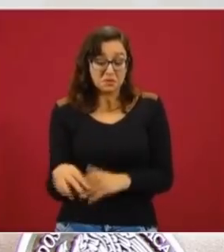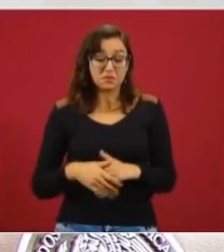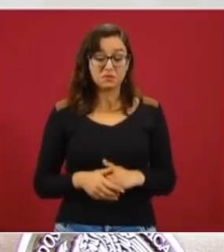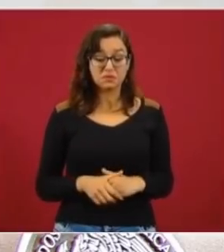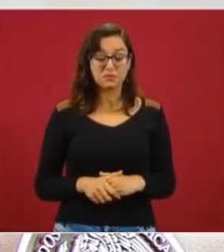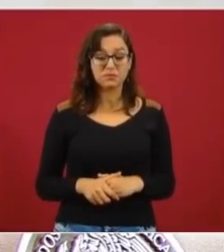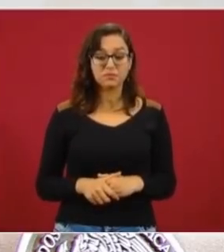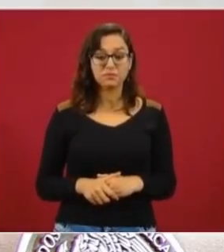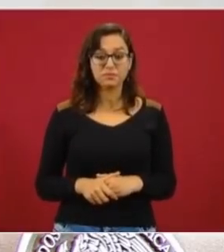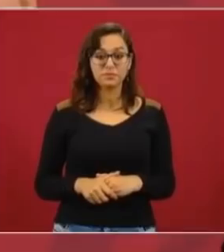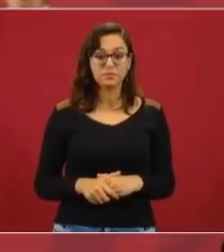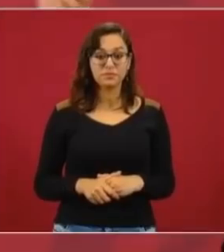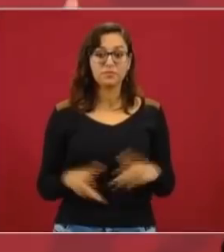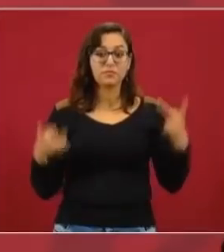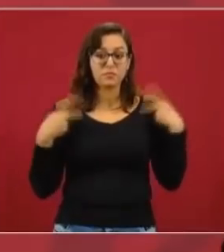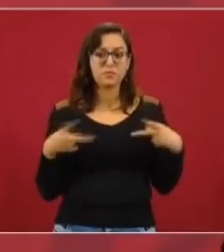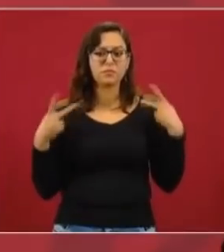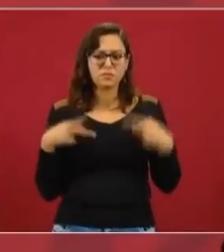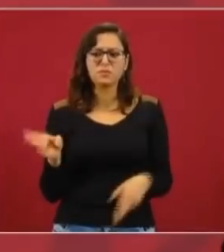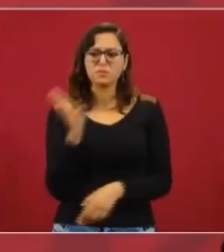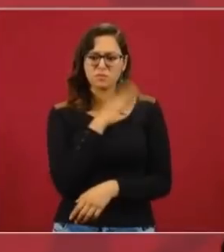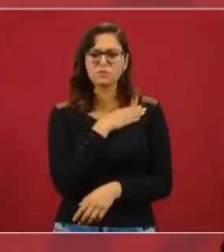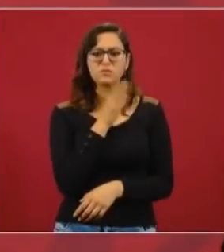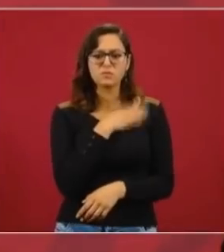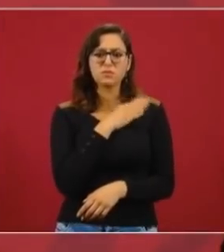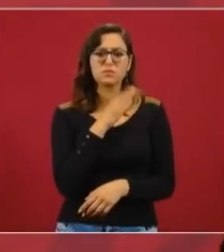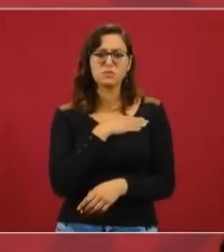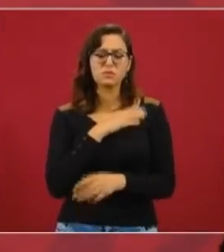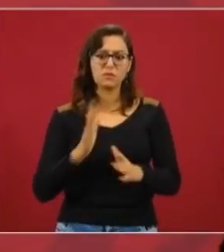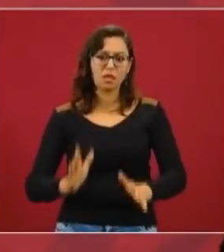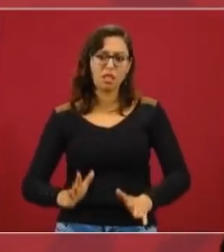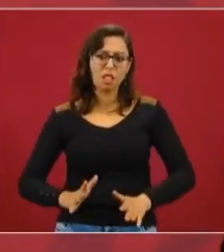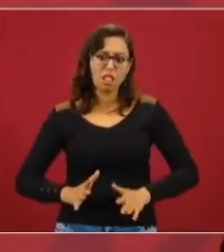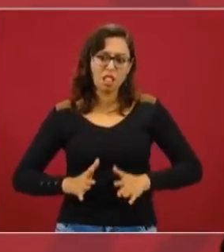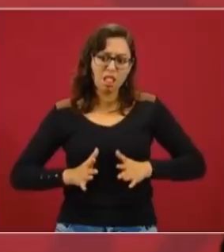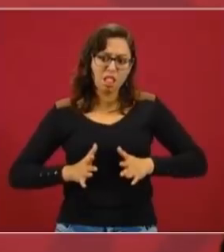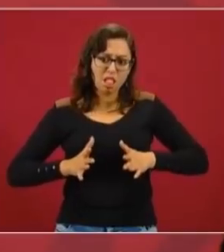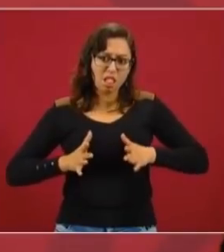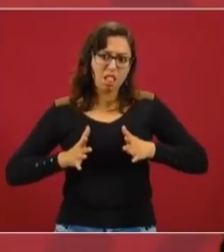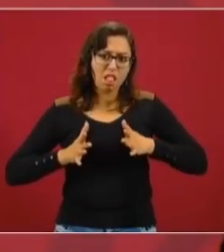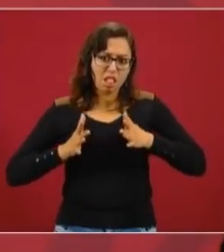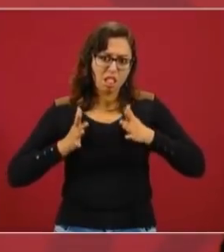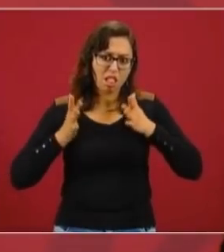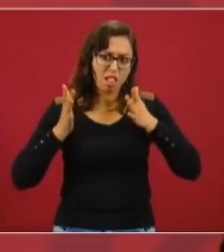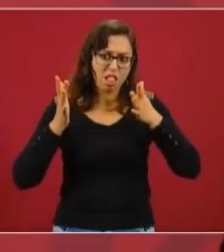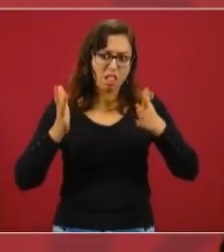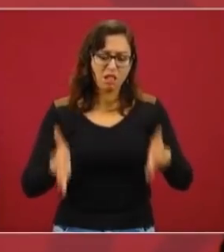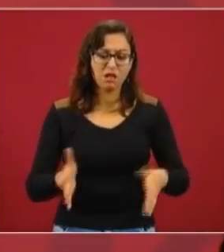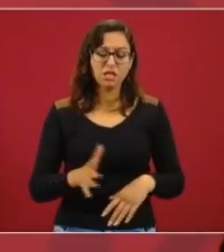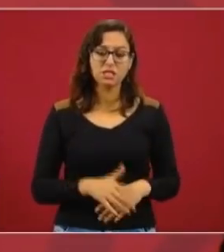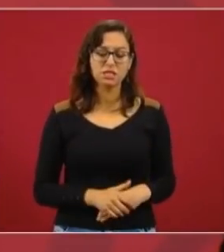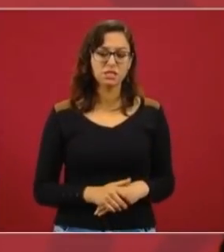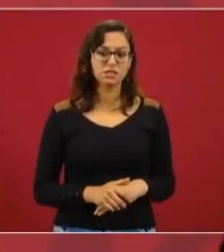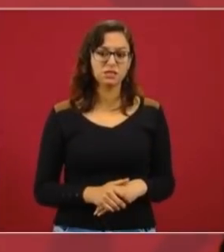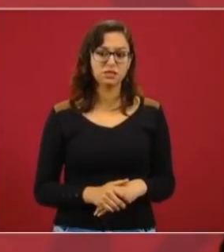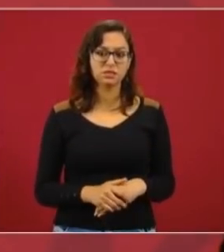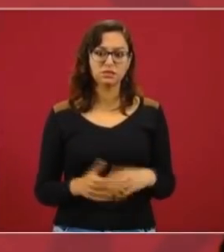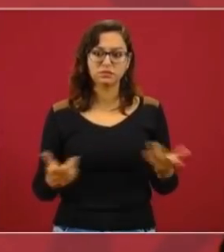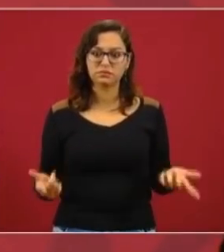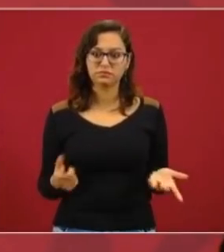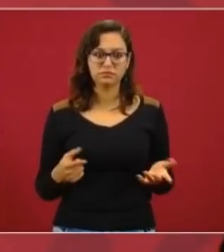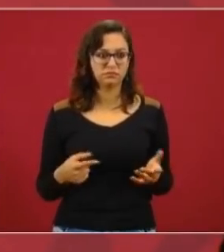Y hay gente de buena fe, pero los dirigentes de estos puros